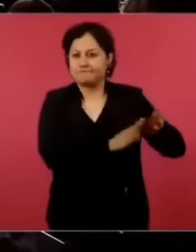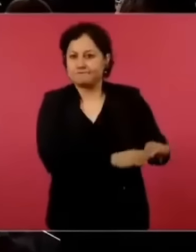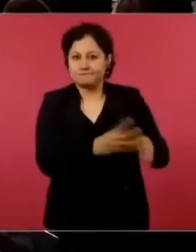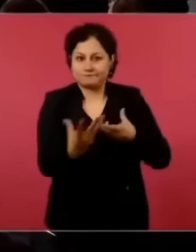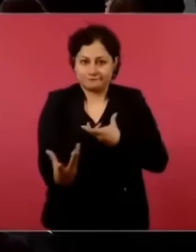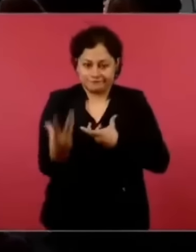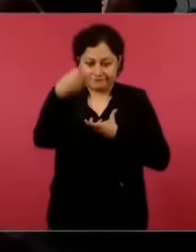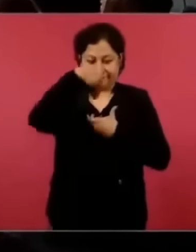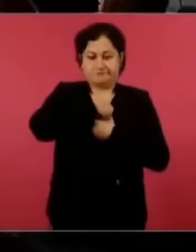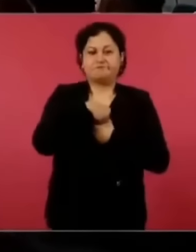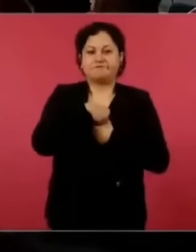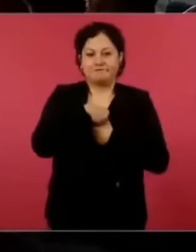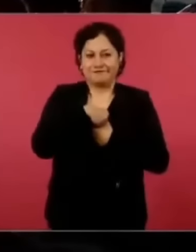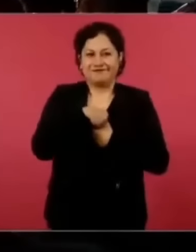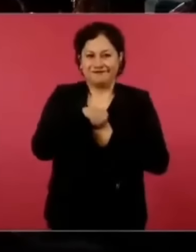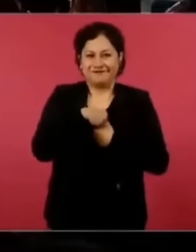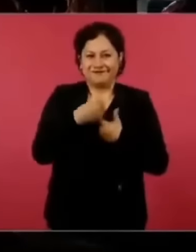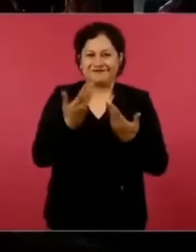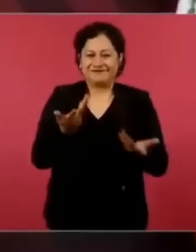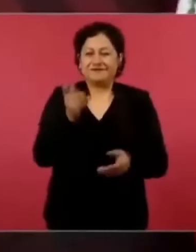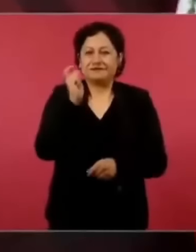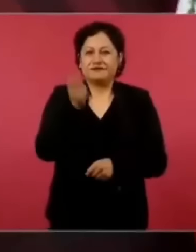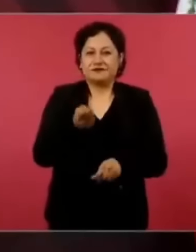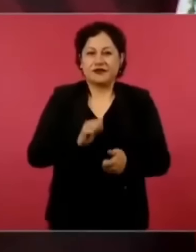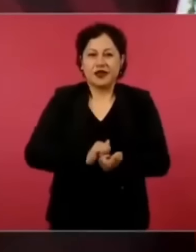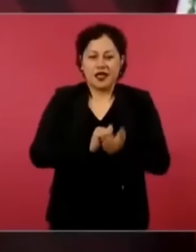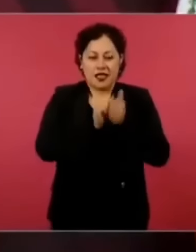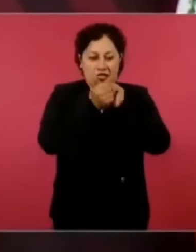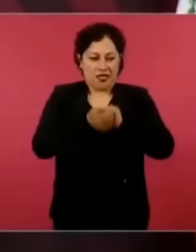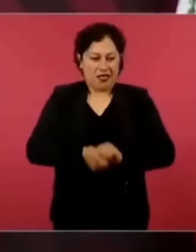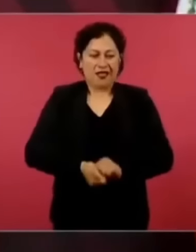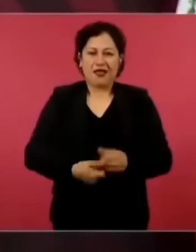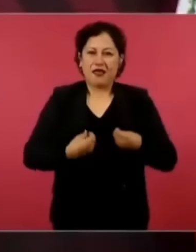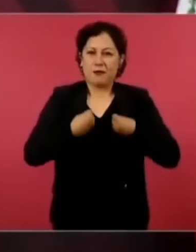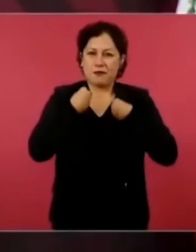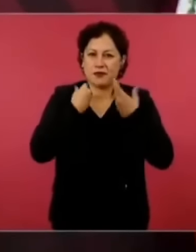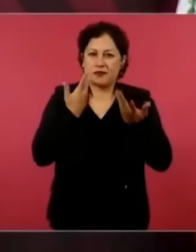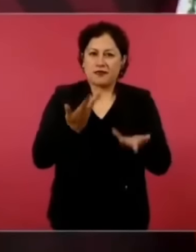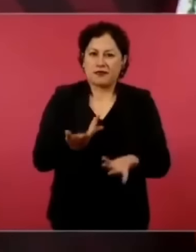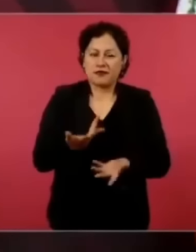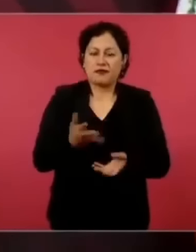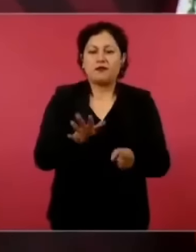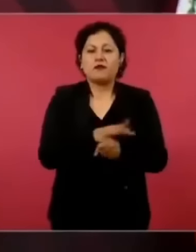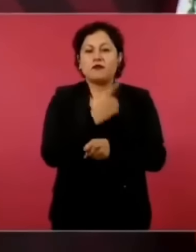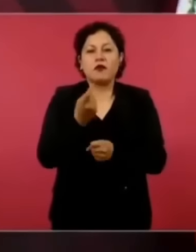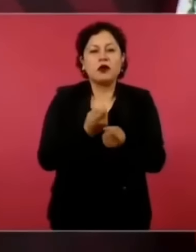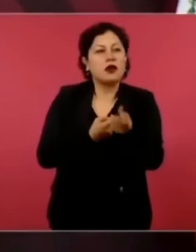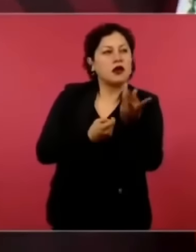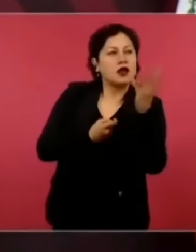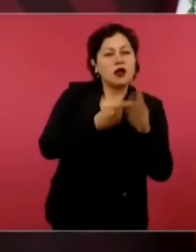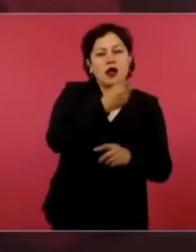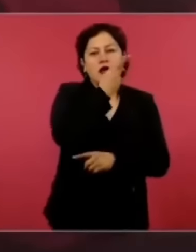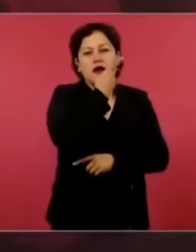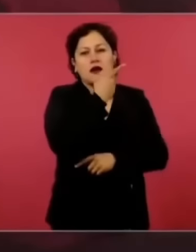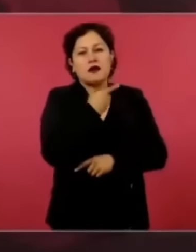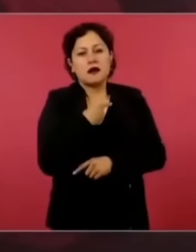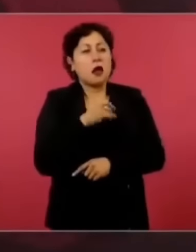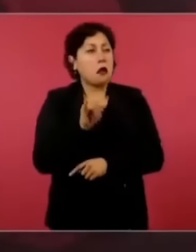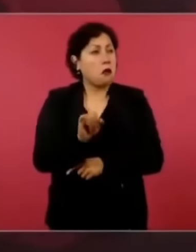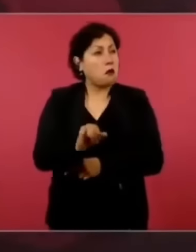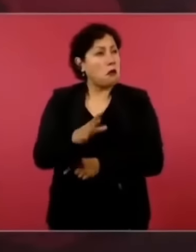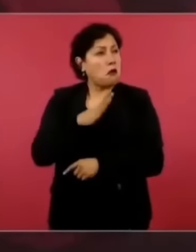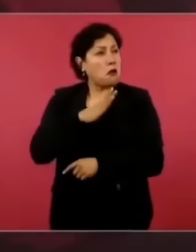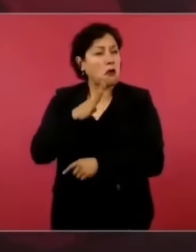Que no nos digan que hay democracia cuando el pueblo